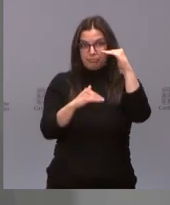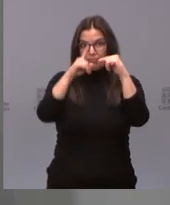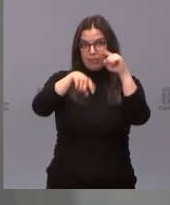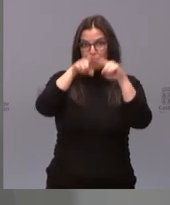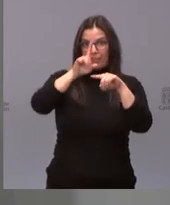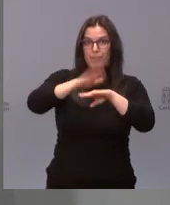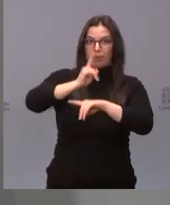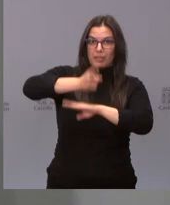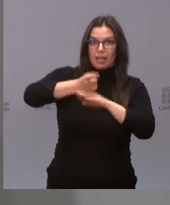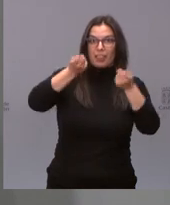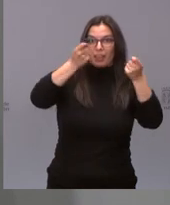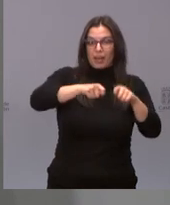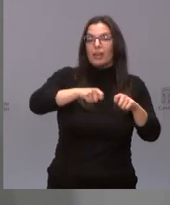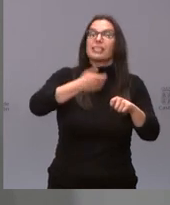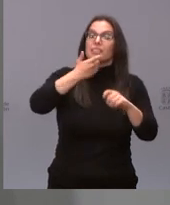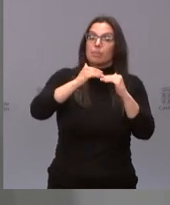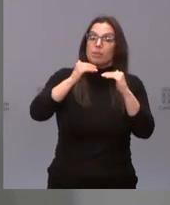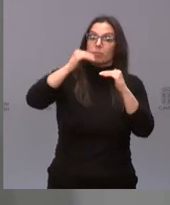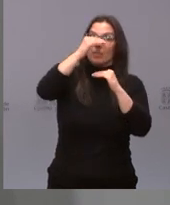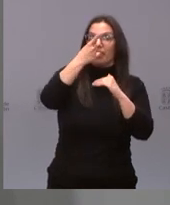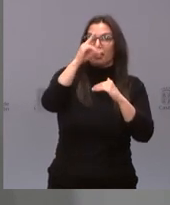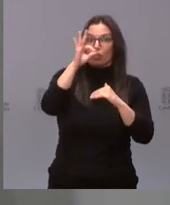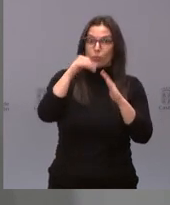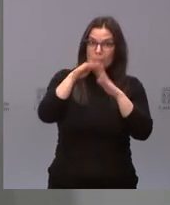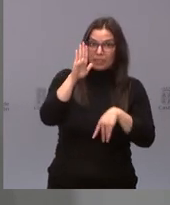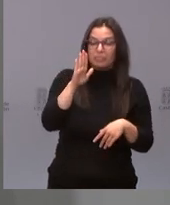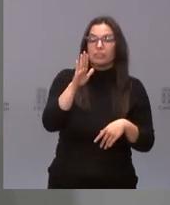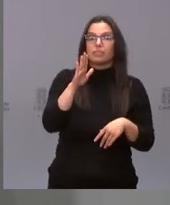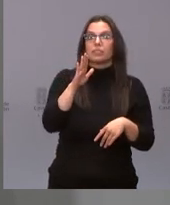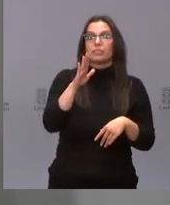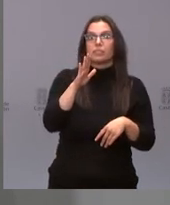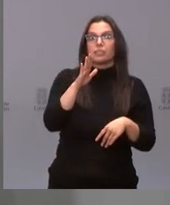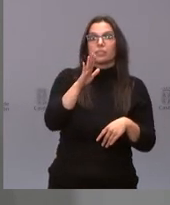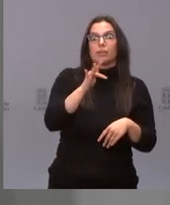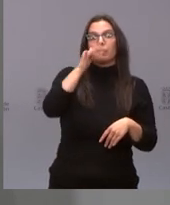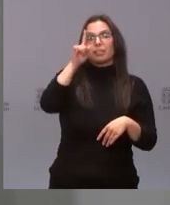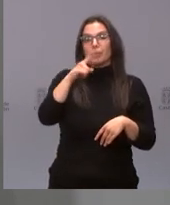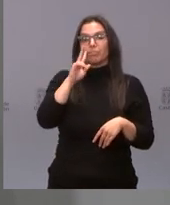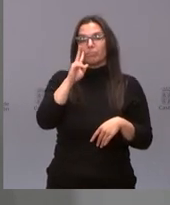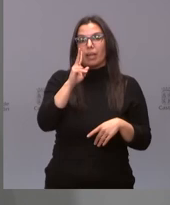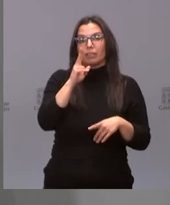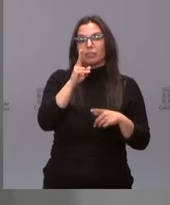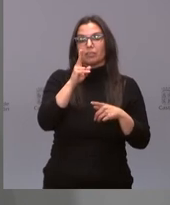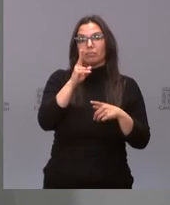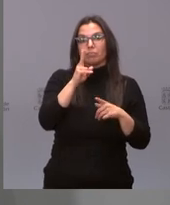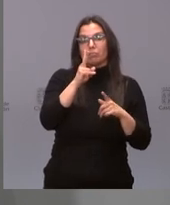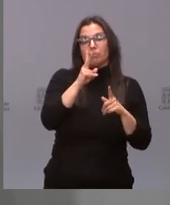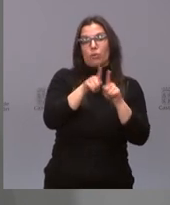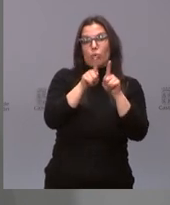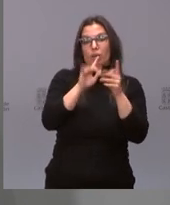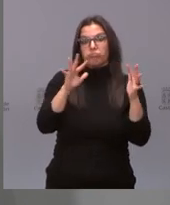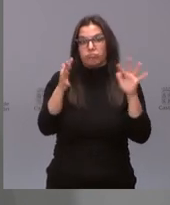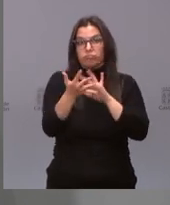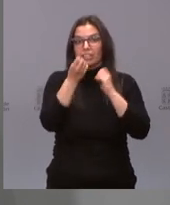sigue subiendo, pues a partir de 150 junto con el número de casos y la tendencia se toma la